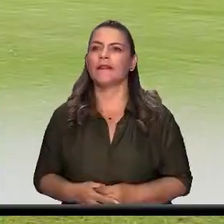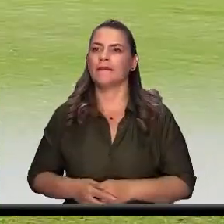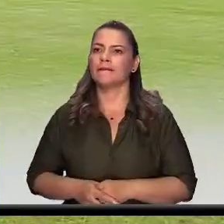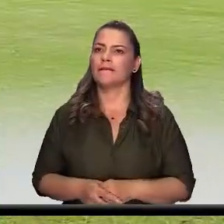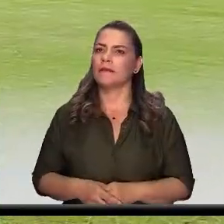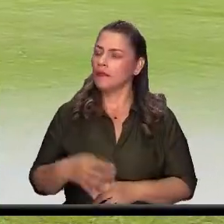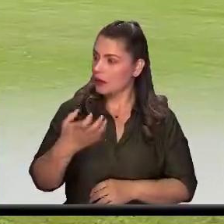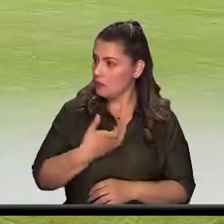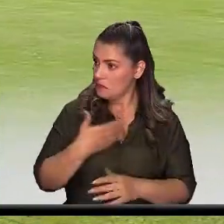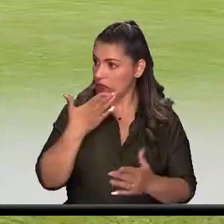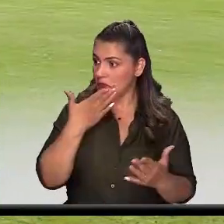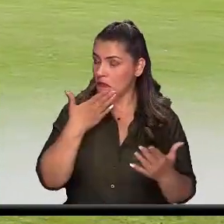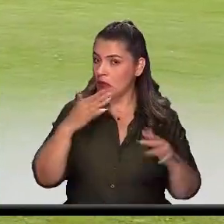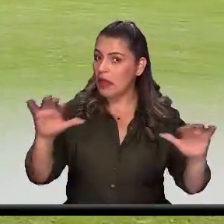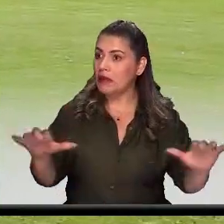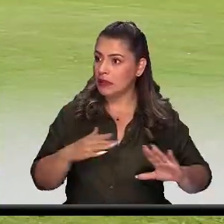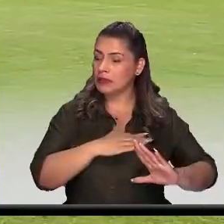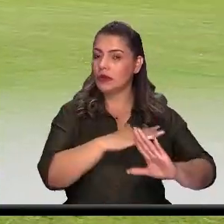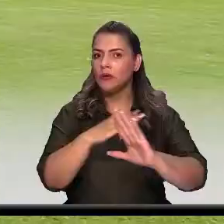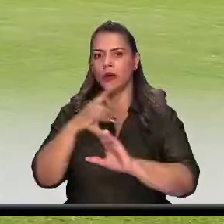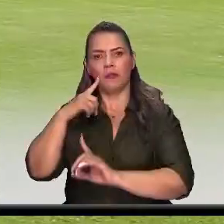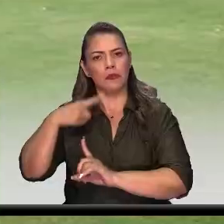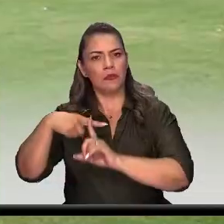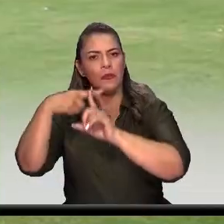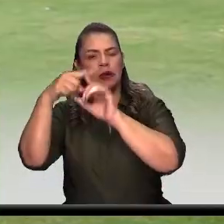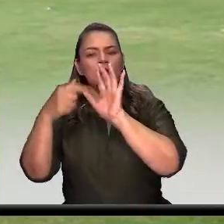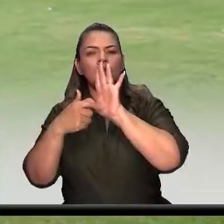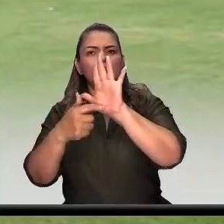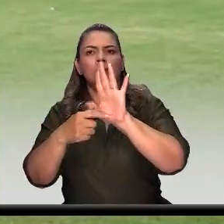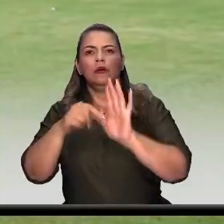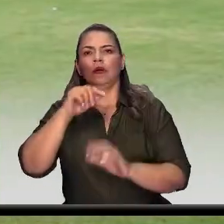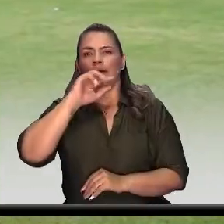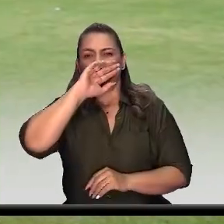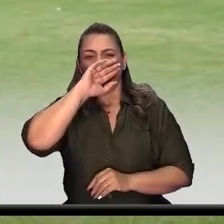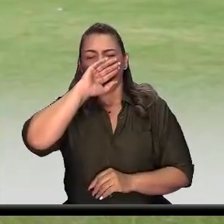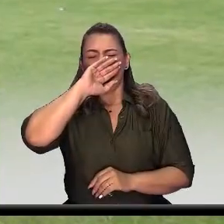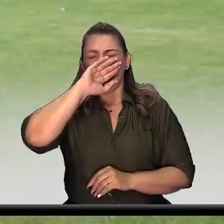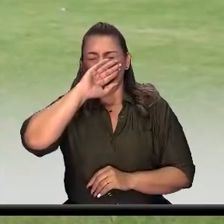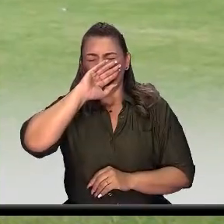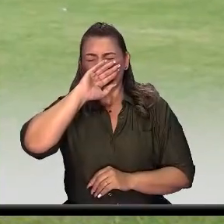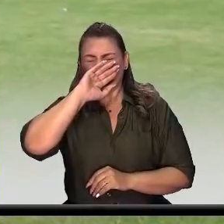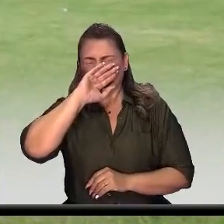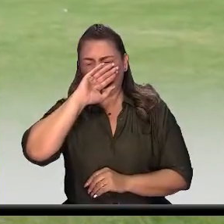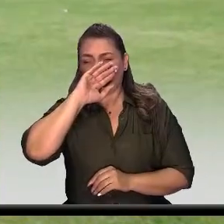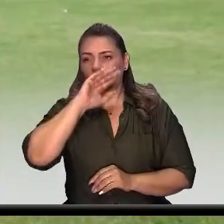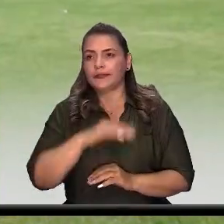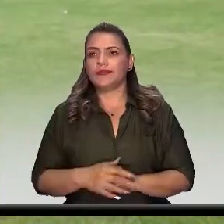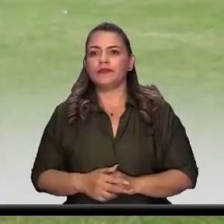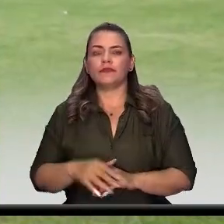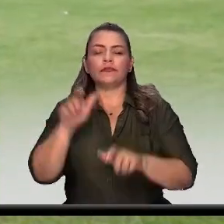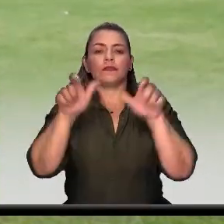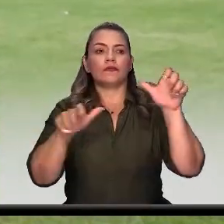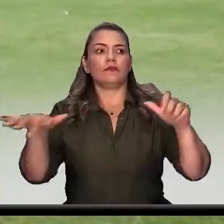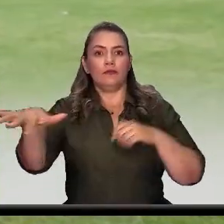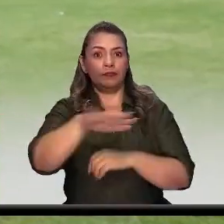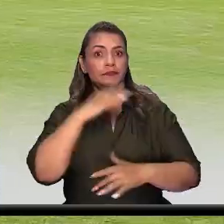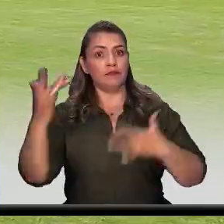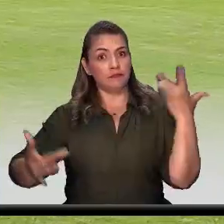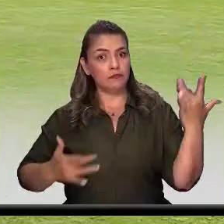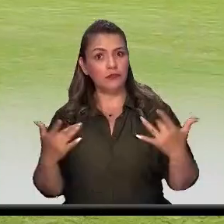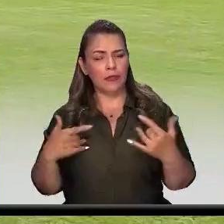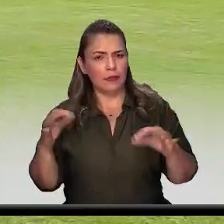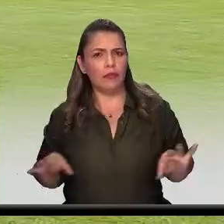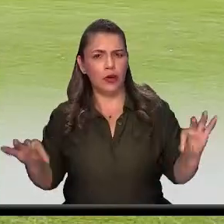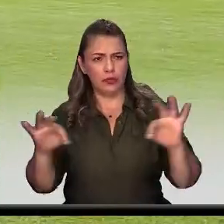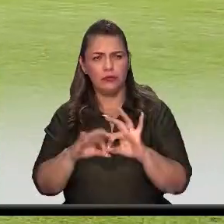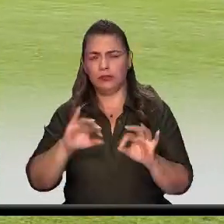positivo en materia de seguridad nos deja en las fiestas de Itagüise. Cuéntenos cómo nos fue. El buen comportamiento de nuestra gente fue primordial. Gracias a todos